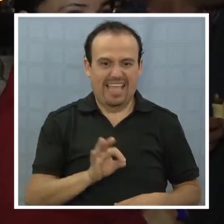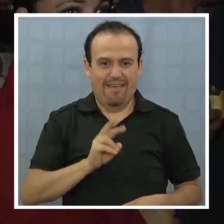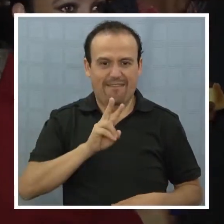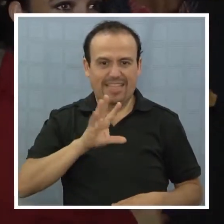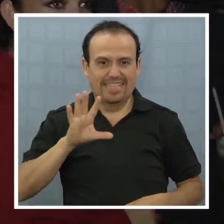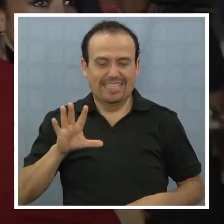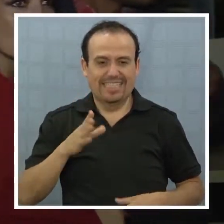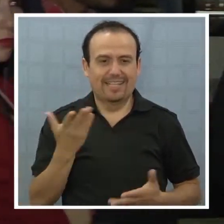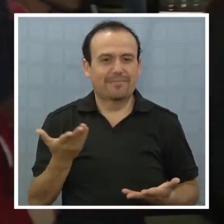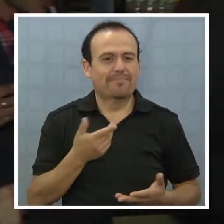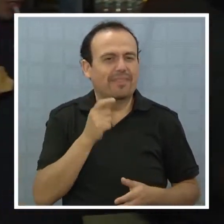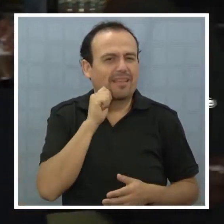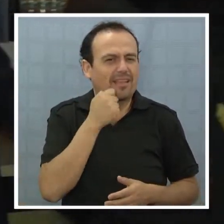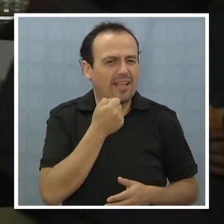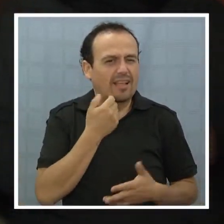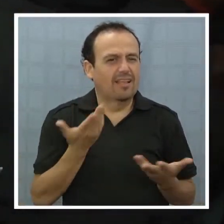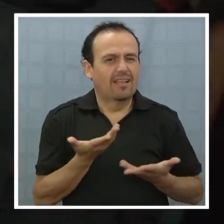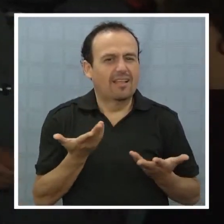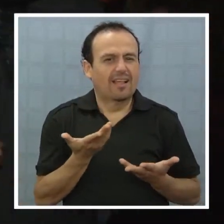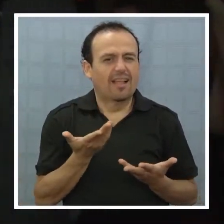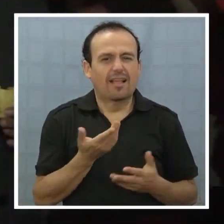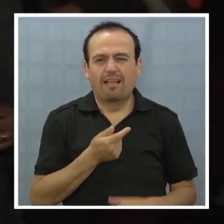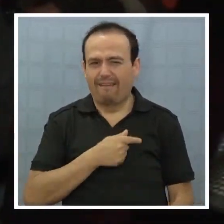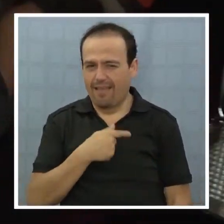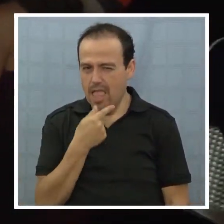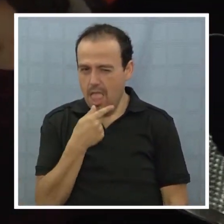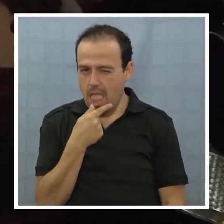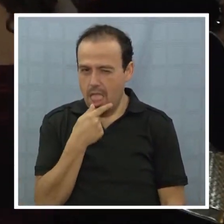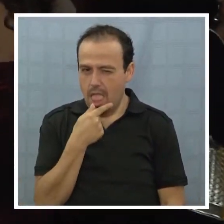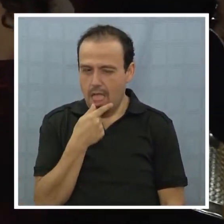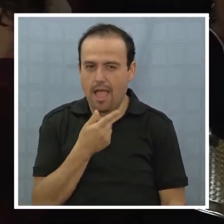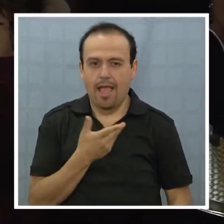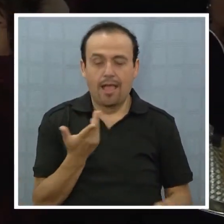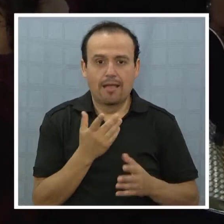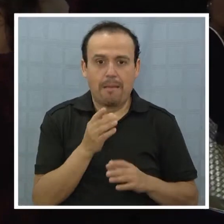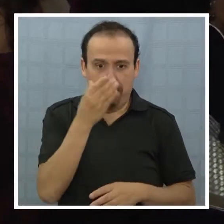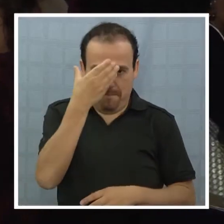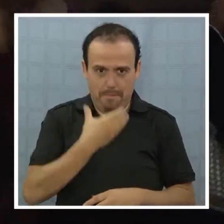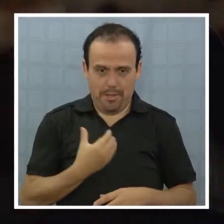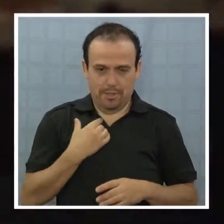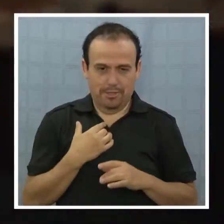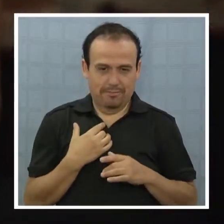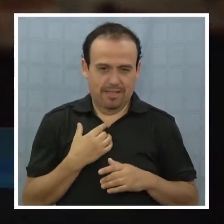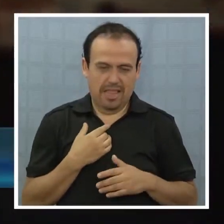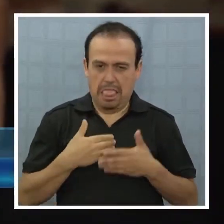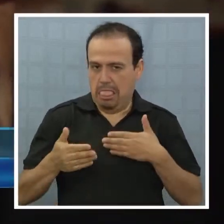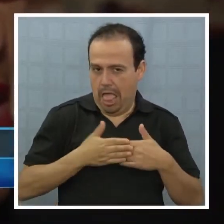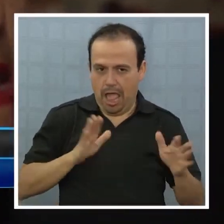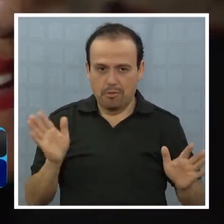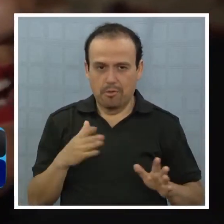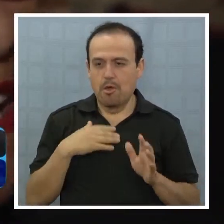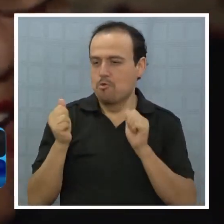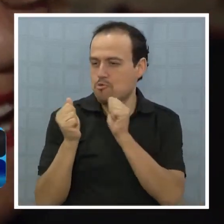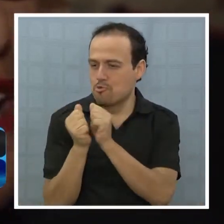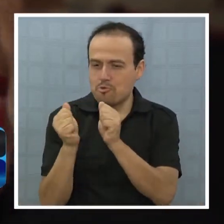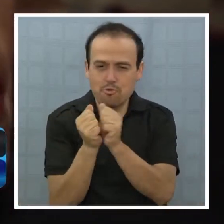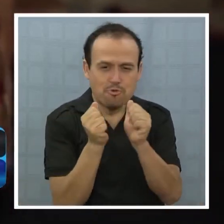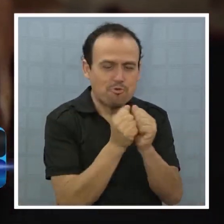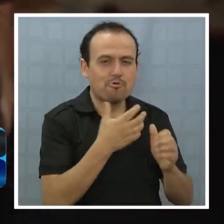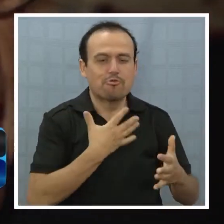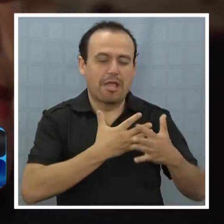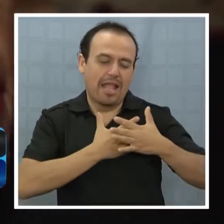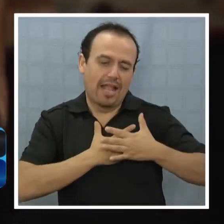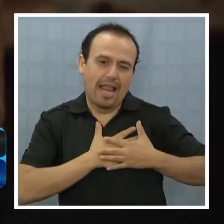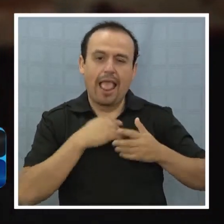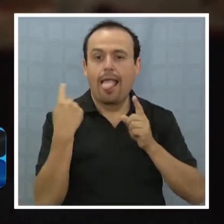Pero, ¿qué significa realmente ser huachaca? Una persona espontánea, estar con toda la gente, quererla,